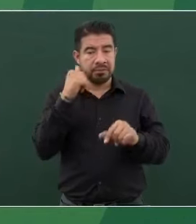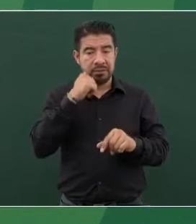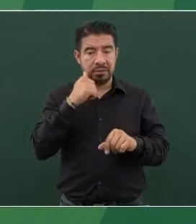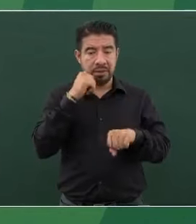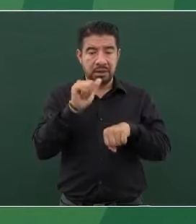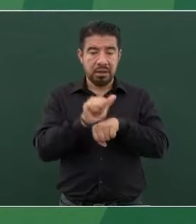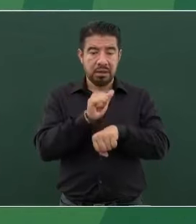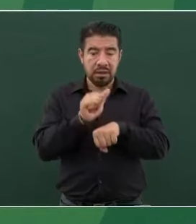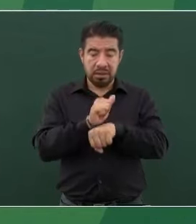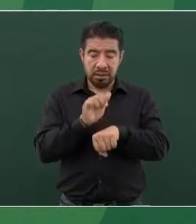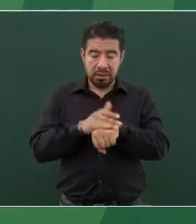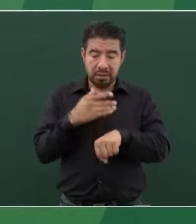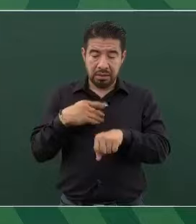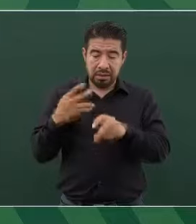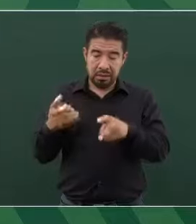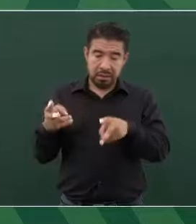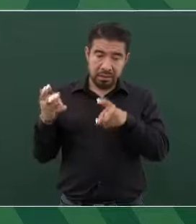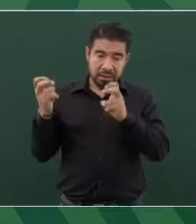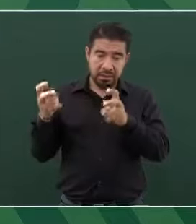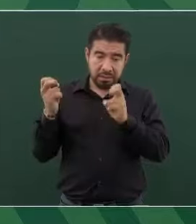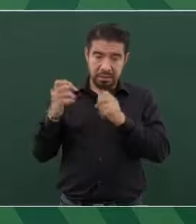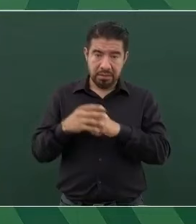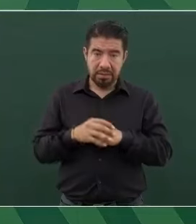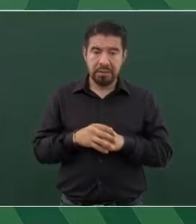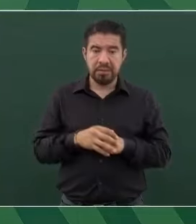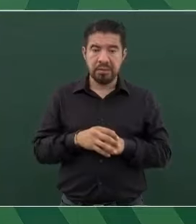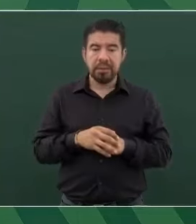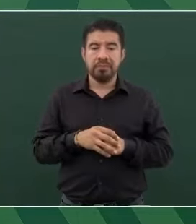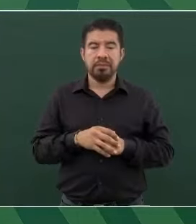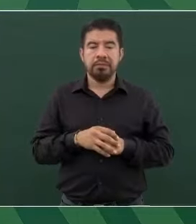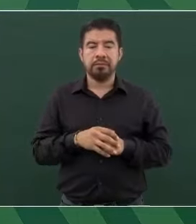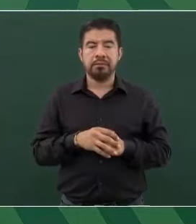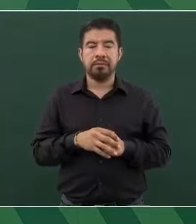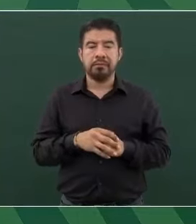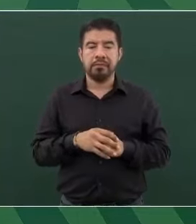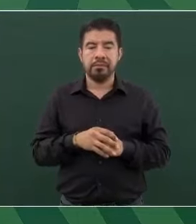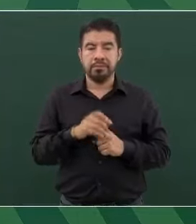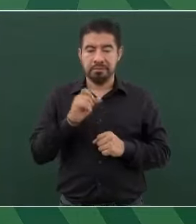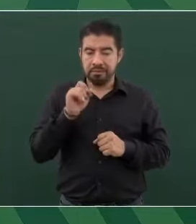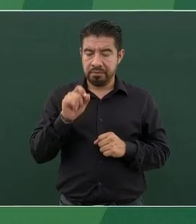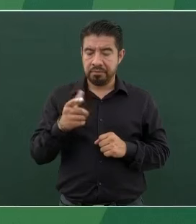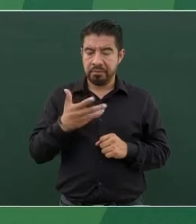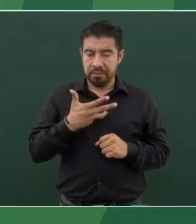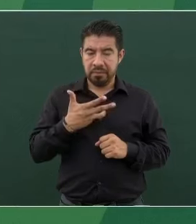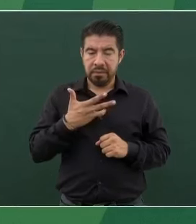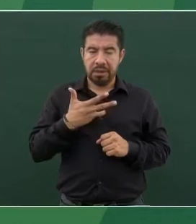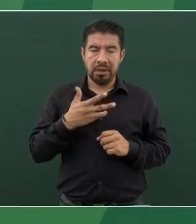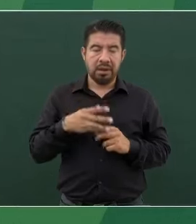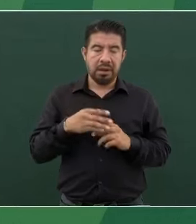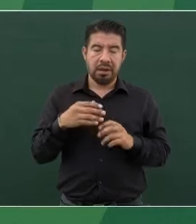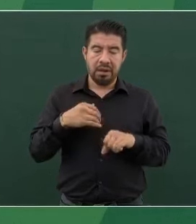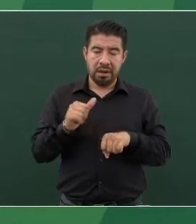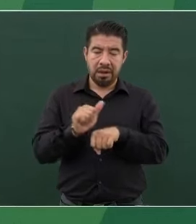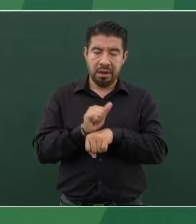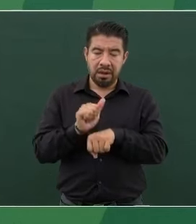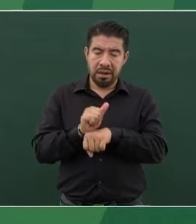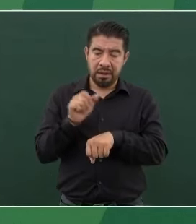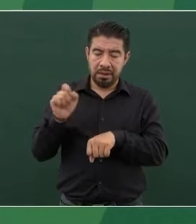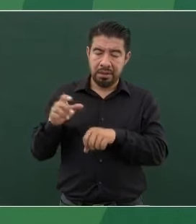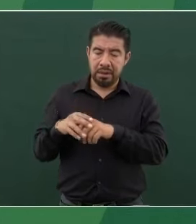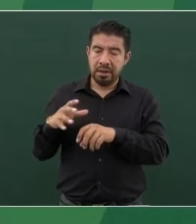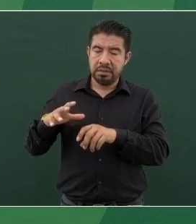vehículo robado y cometer otro delito o está asegurado el carro y el homicidio,